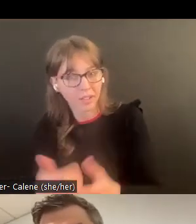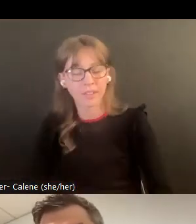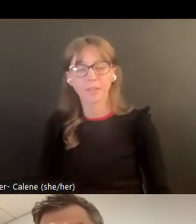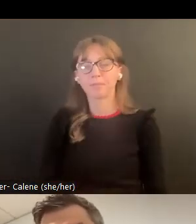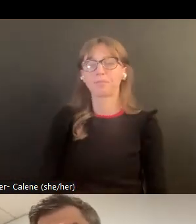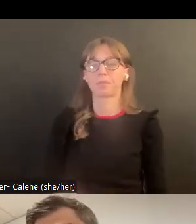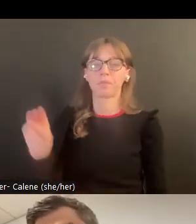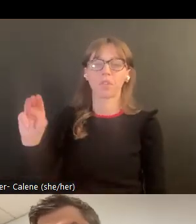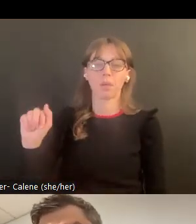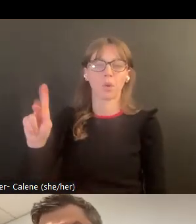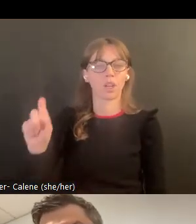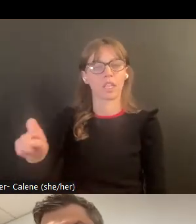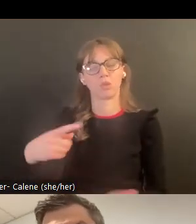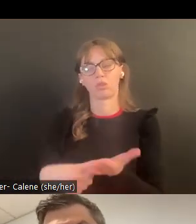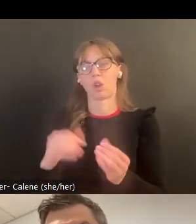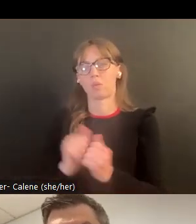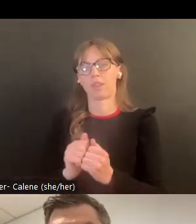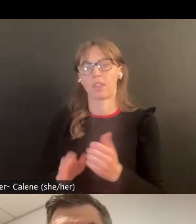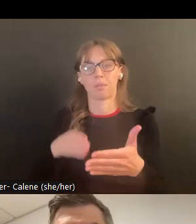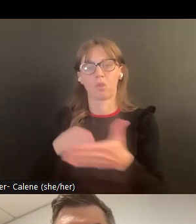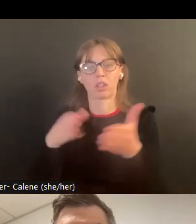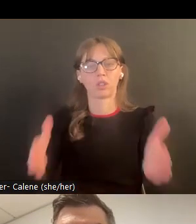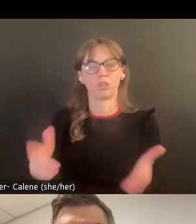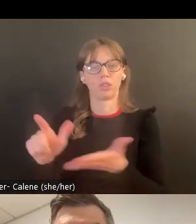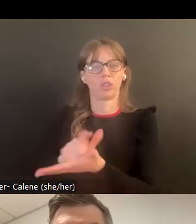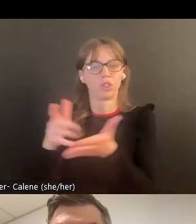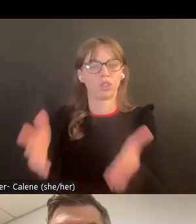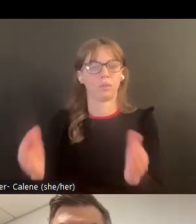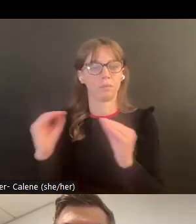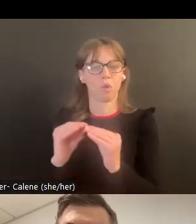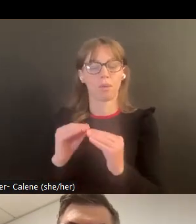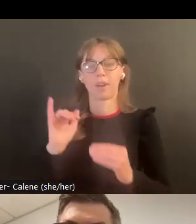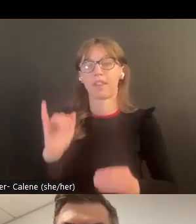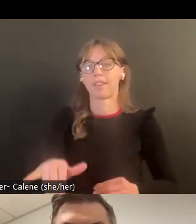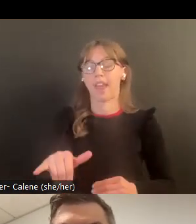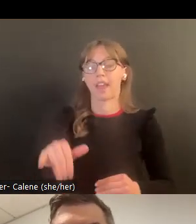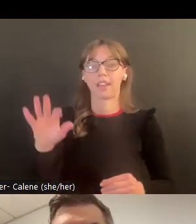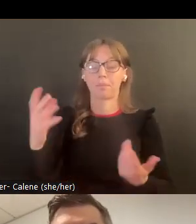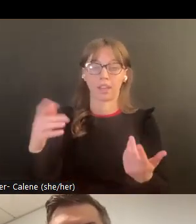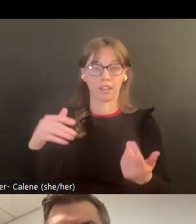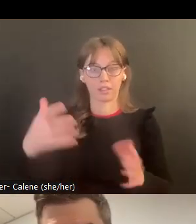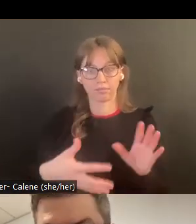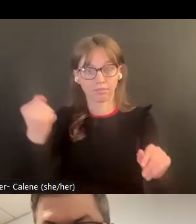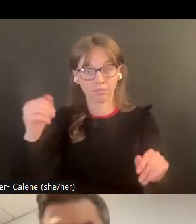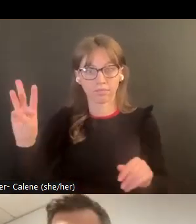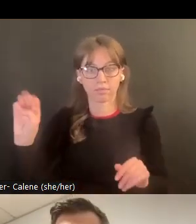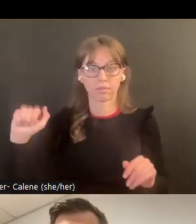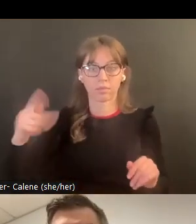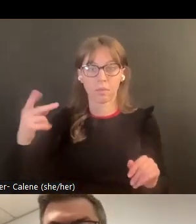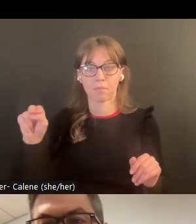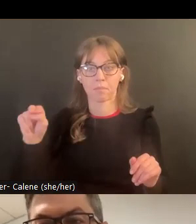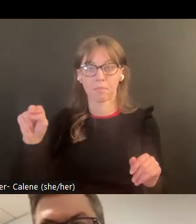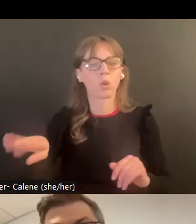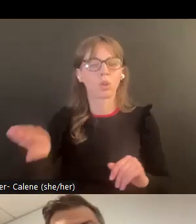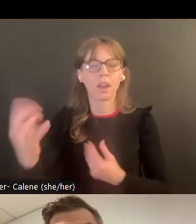de salud mental y eliminar almas para reducir el riesgo si hay que tener un de ese tiempo con